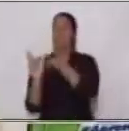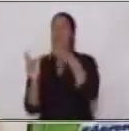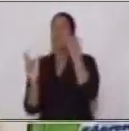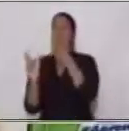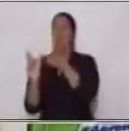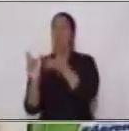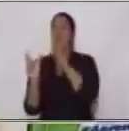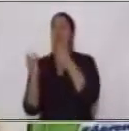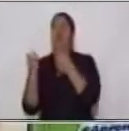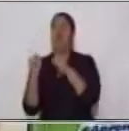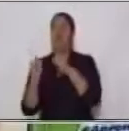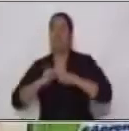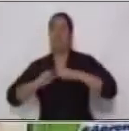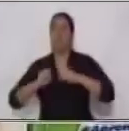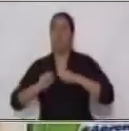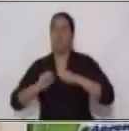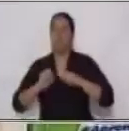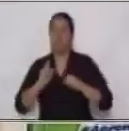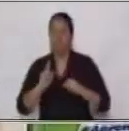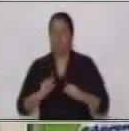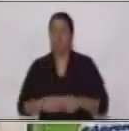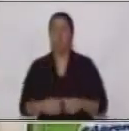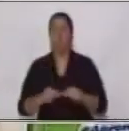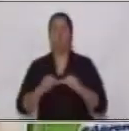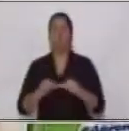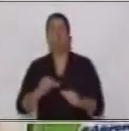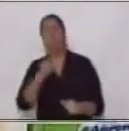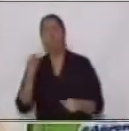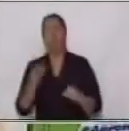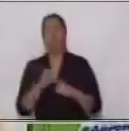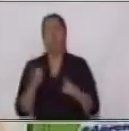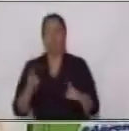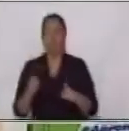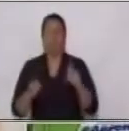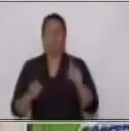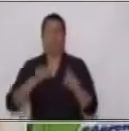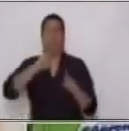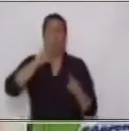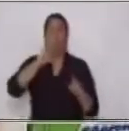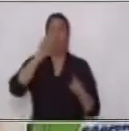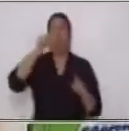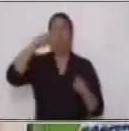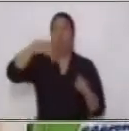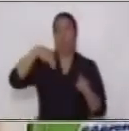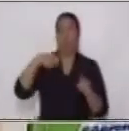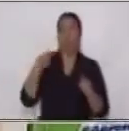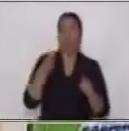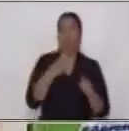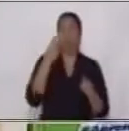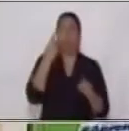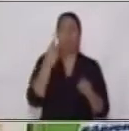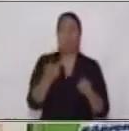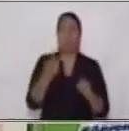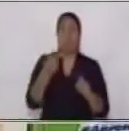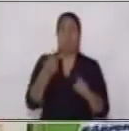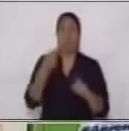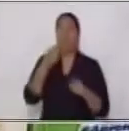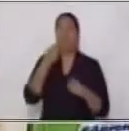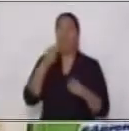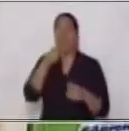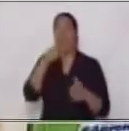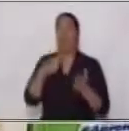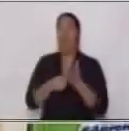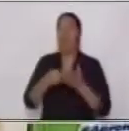sigue siendo voz pasiva aunque al inicio las ideas eran las mismas tú observas que las voces